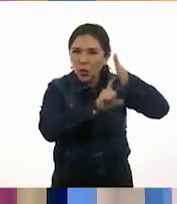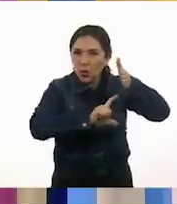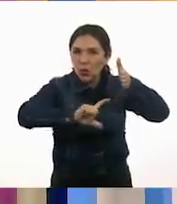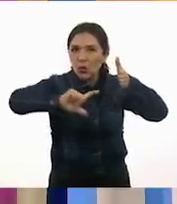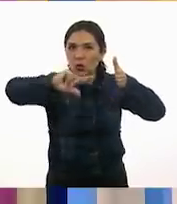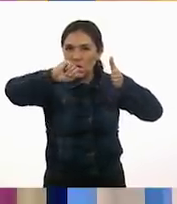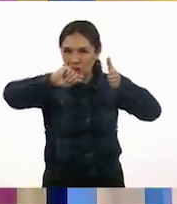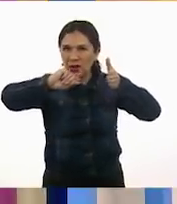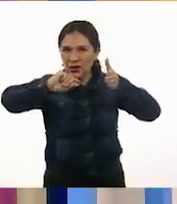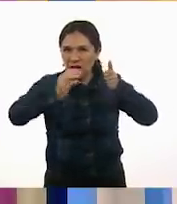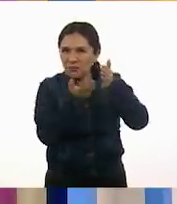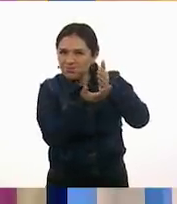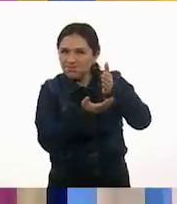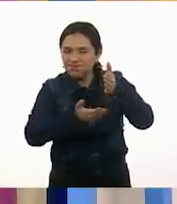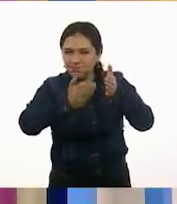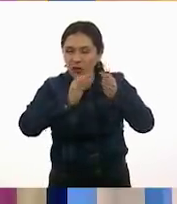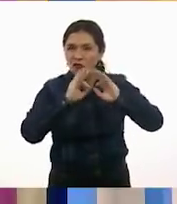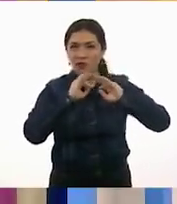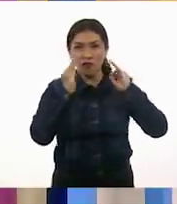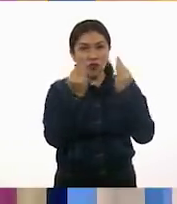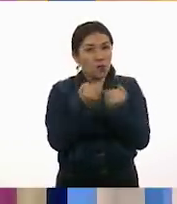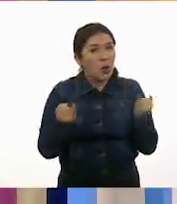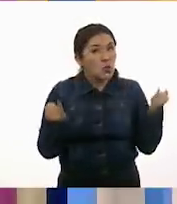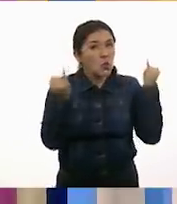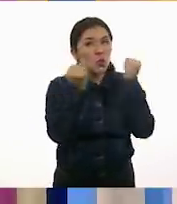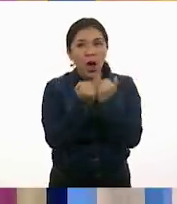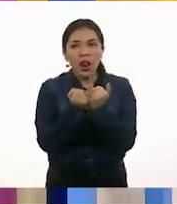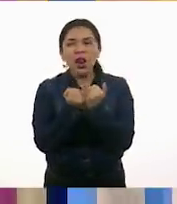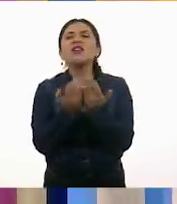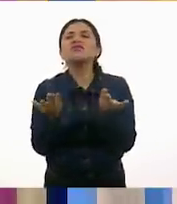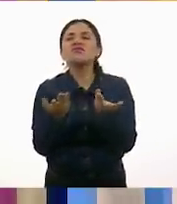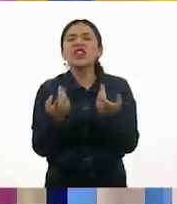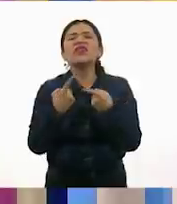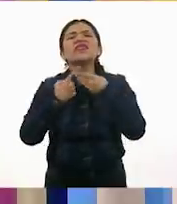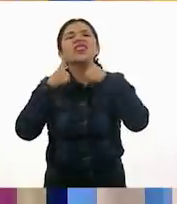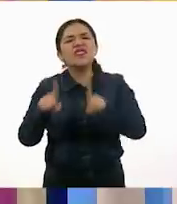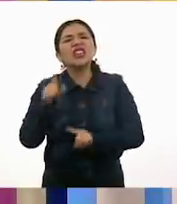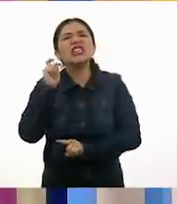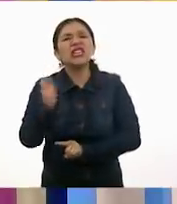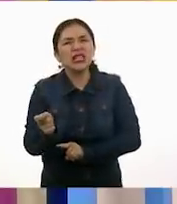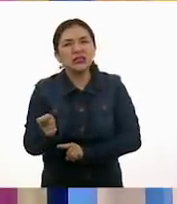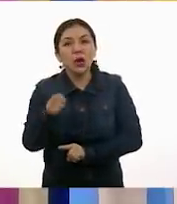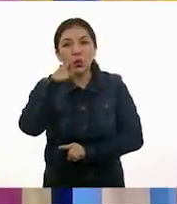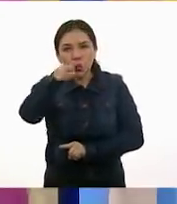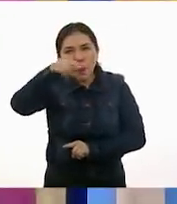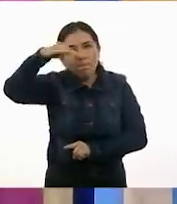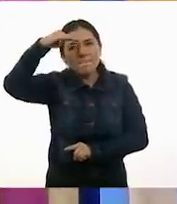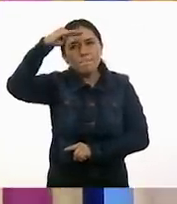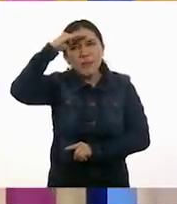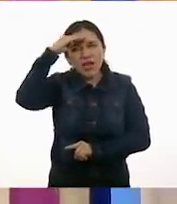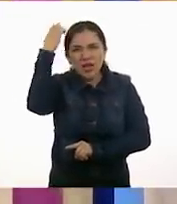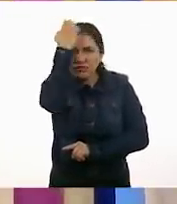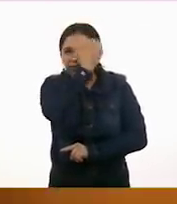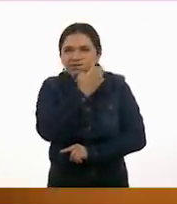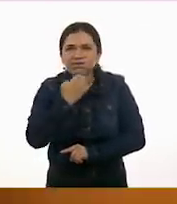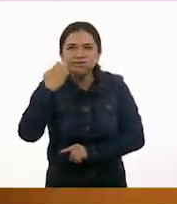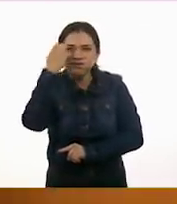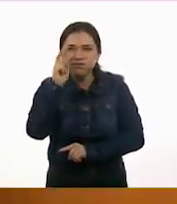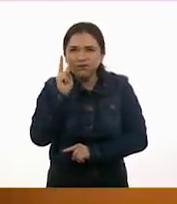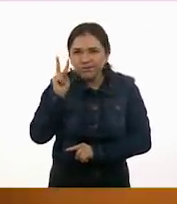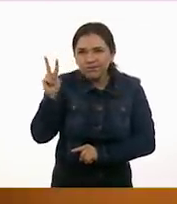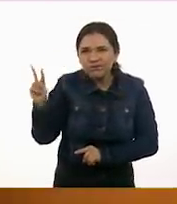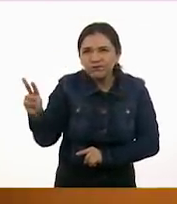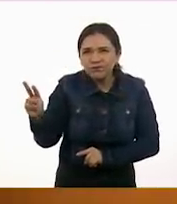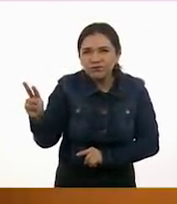tienen la misma forma o en qué son diferentes? Piensa, observa